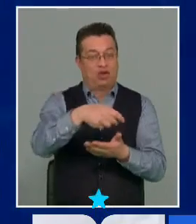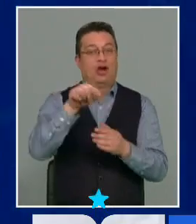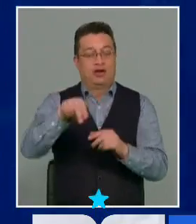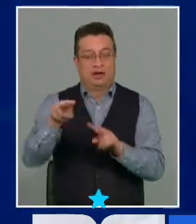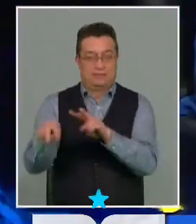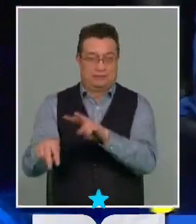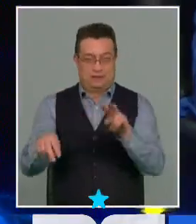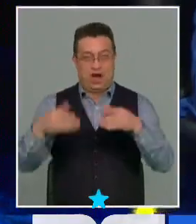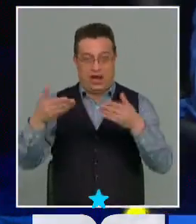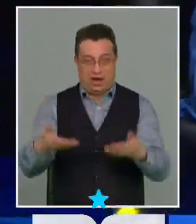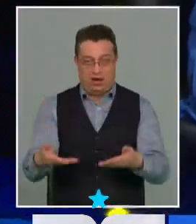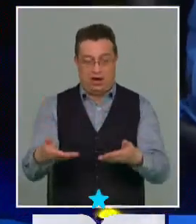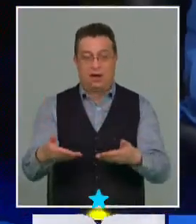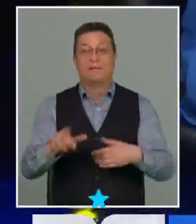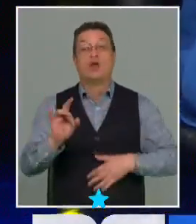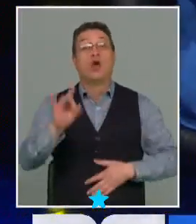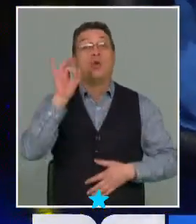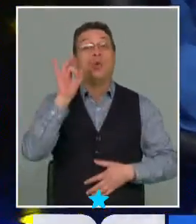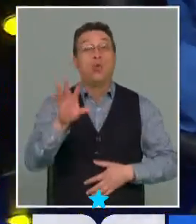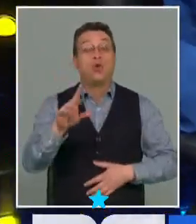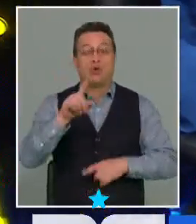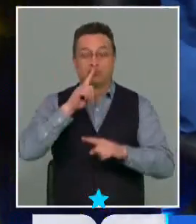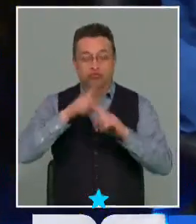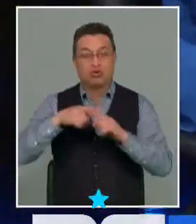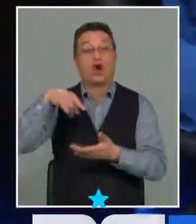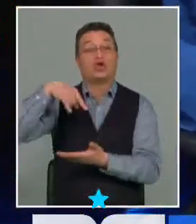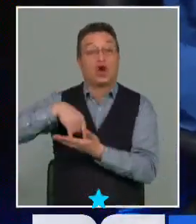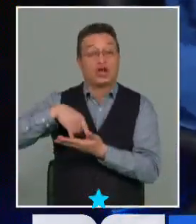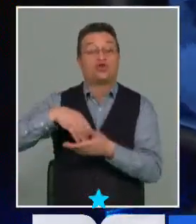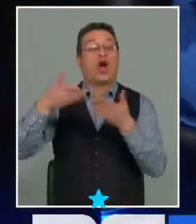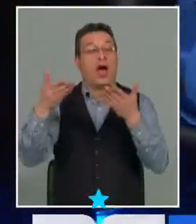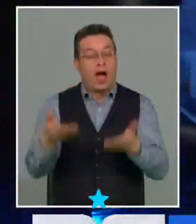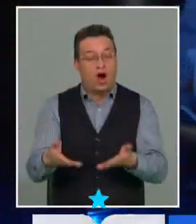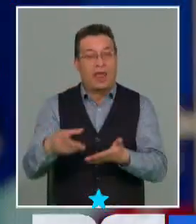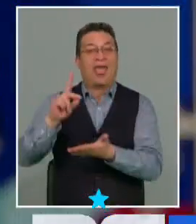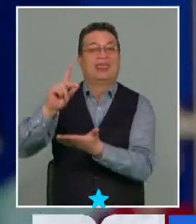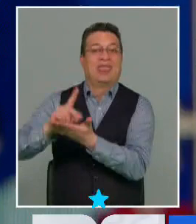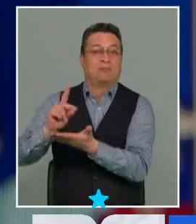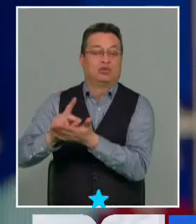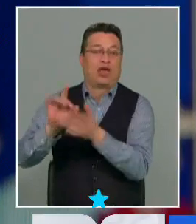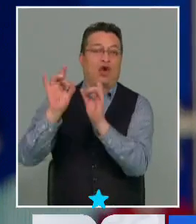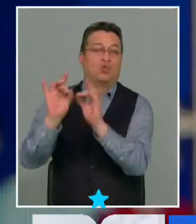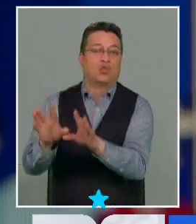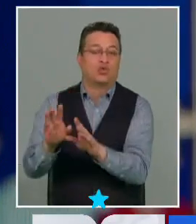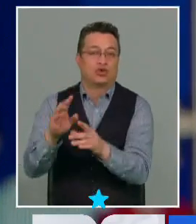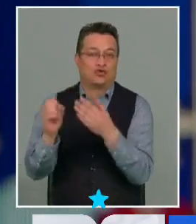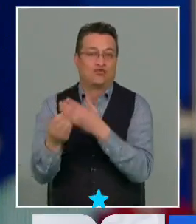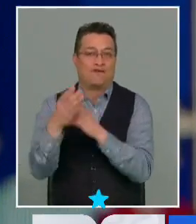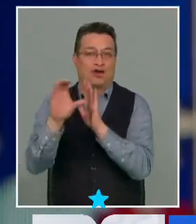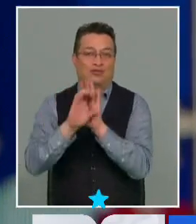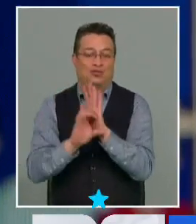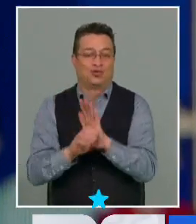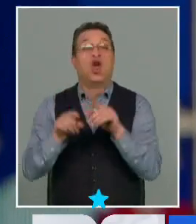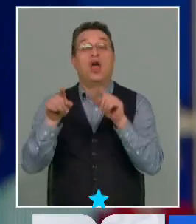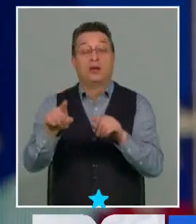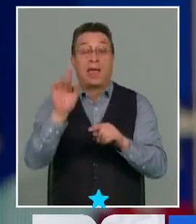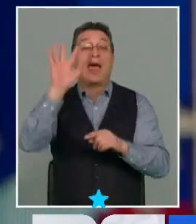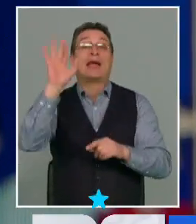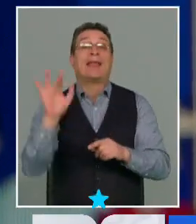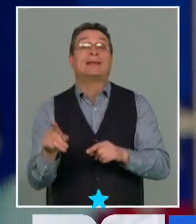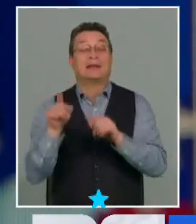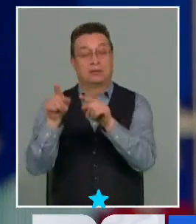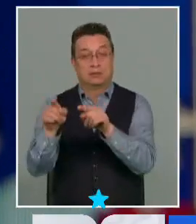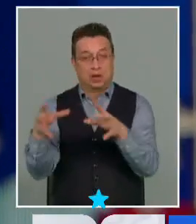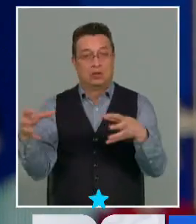Senado. Gracias. El único que se llama Congreso ahora es este diputado y diputadas. Y veamos sus características. En primer lugar es un